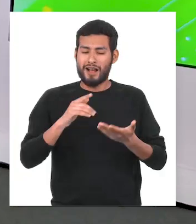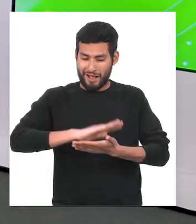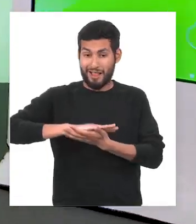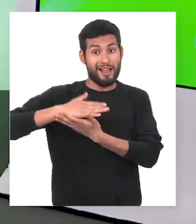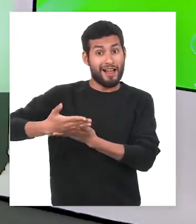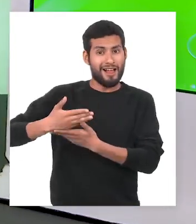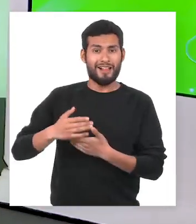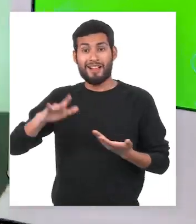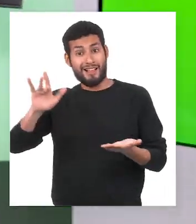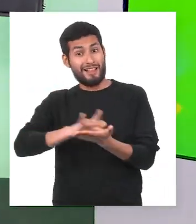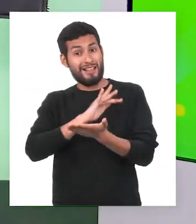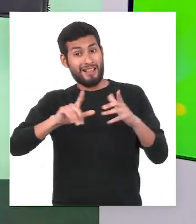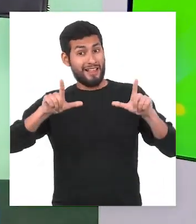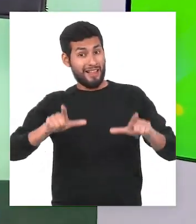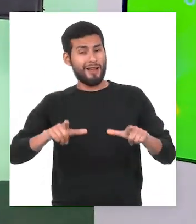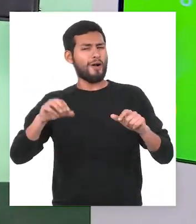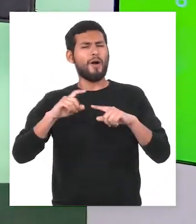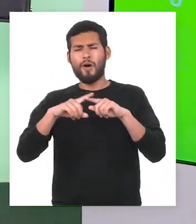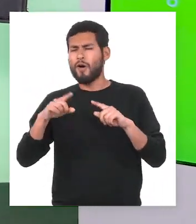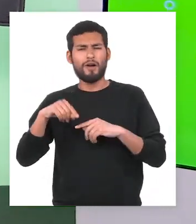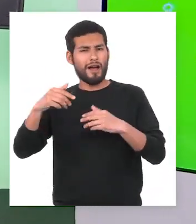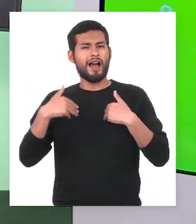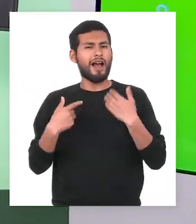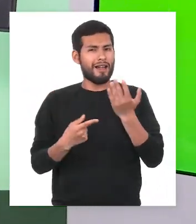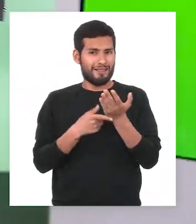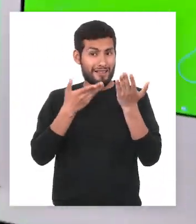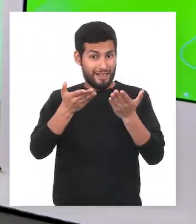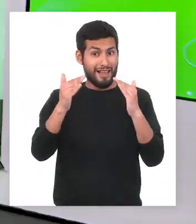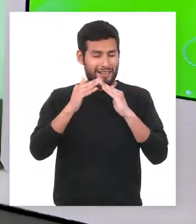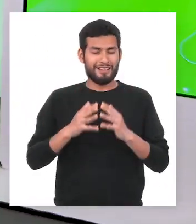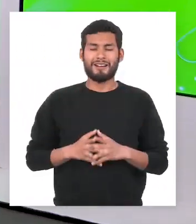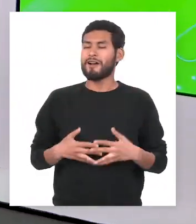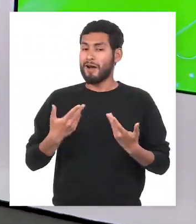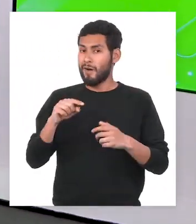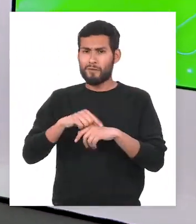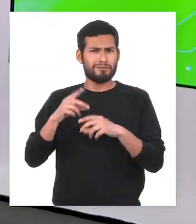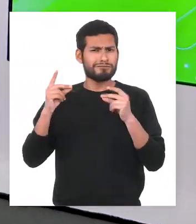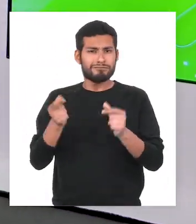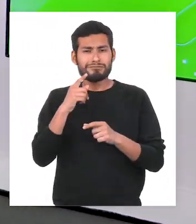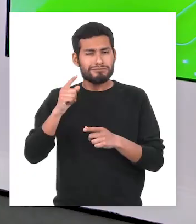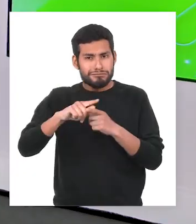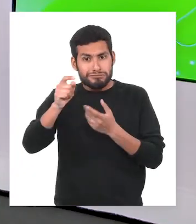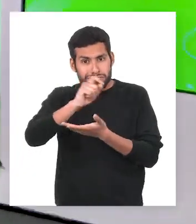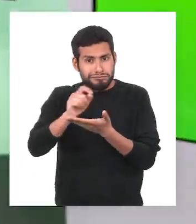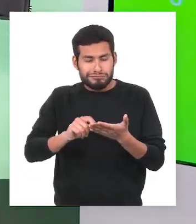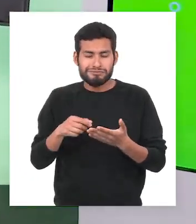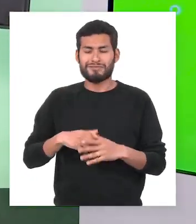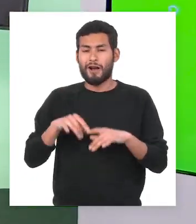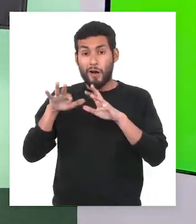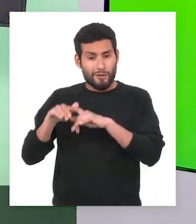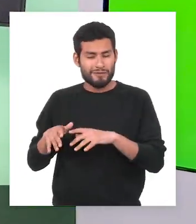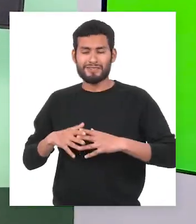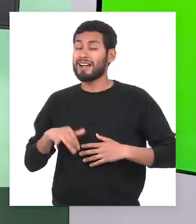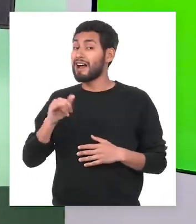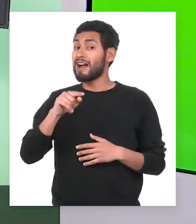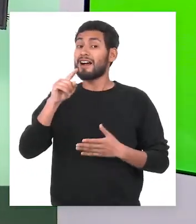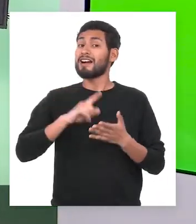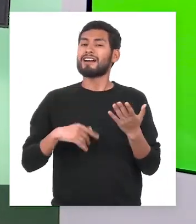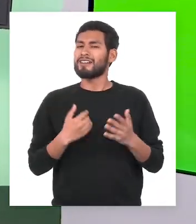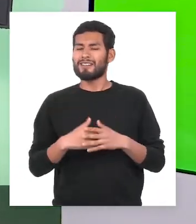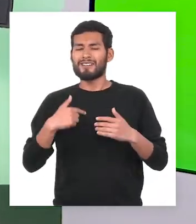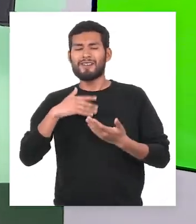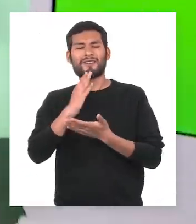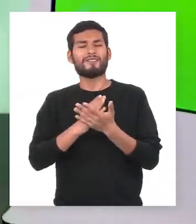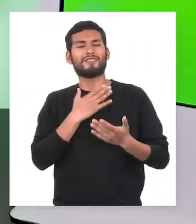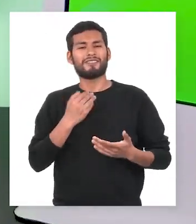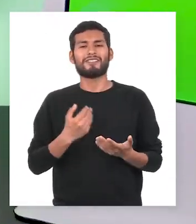laptop, tablet u otro dispositivo que tengan en casa. Así no se les escapará un solo detalle. Además, como siempre, tendremos mi bloque